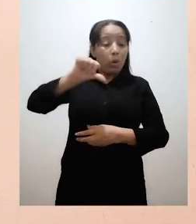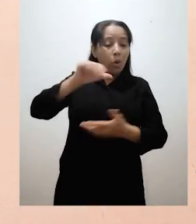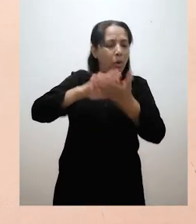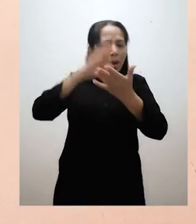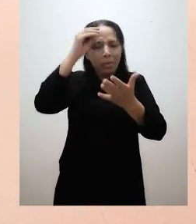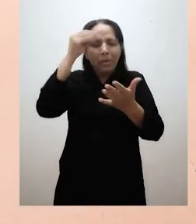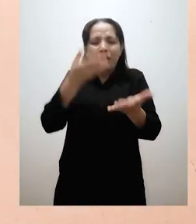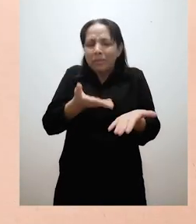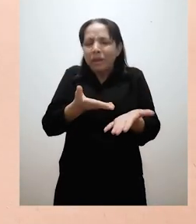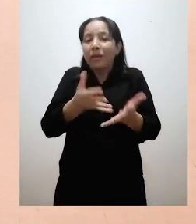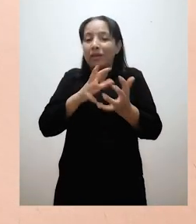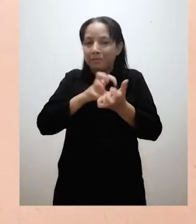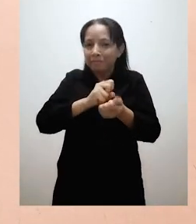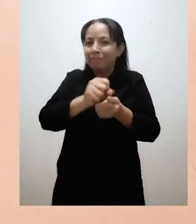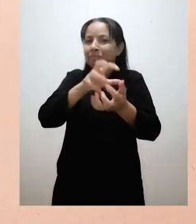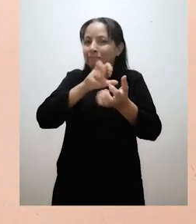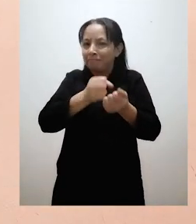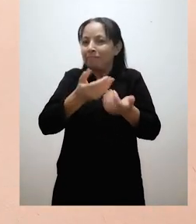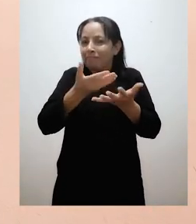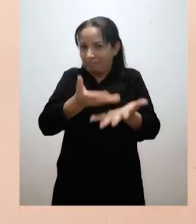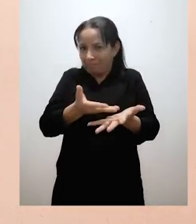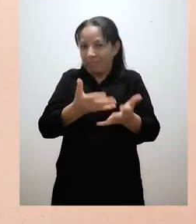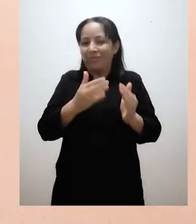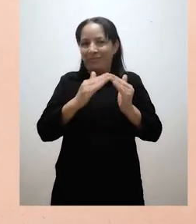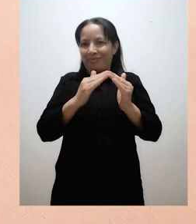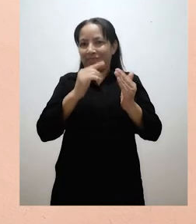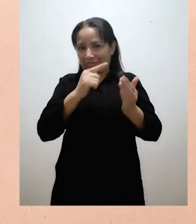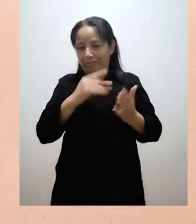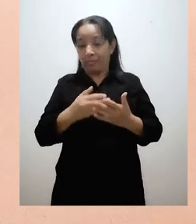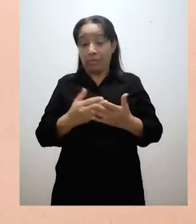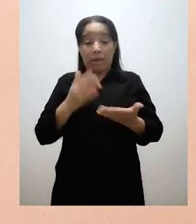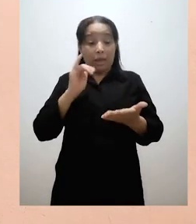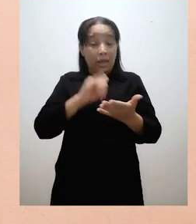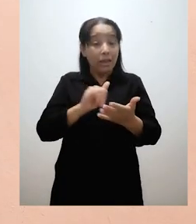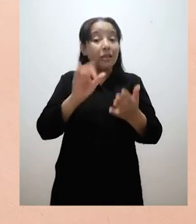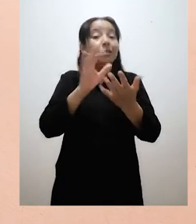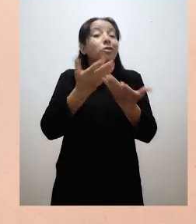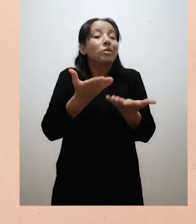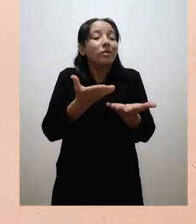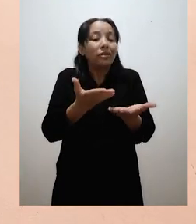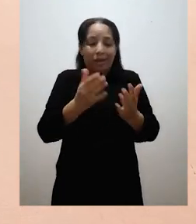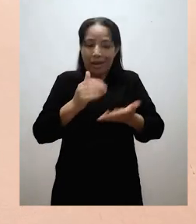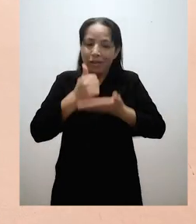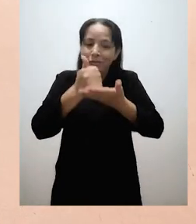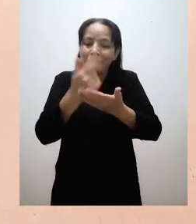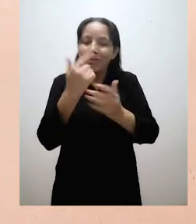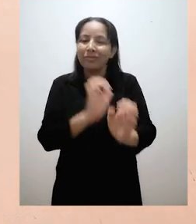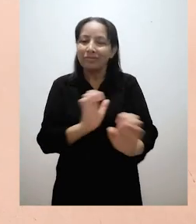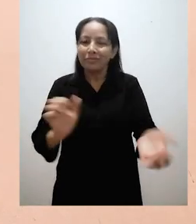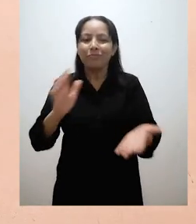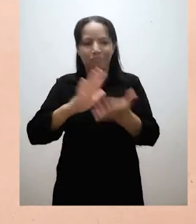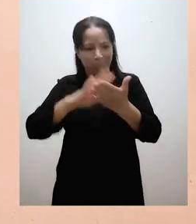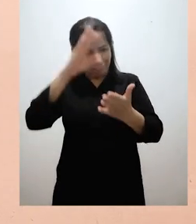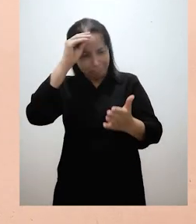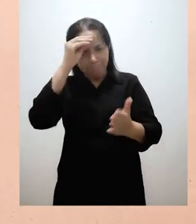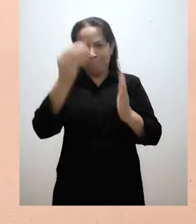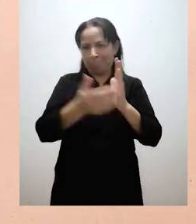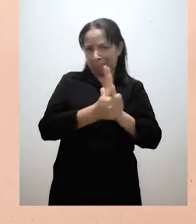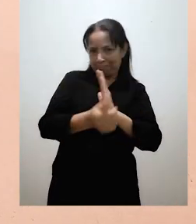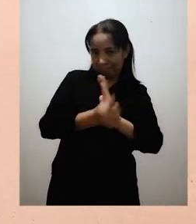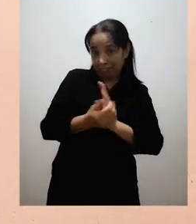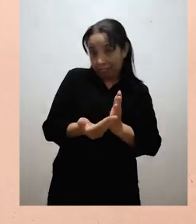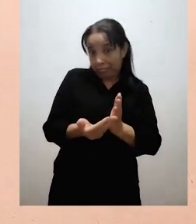ayuda al aprendizaje y desarrollo de los niños y no solamente eso. La plastilina que haremos el día de hoy no es